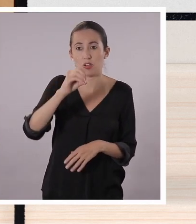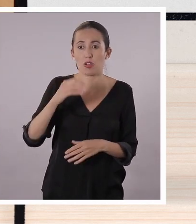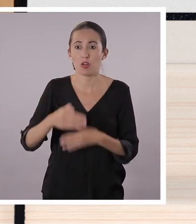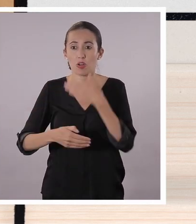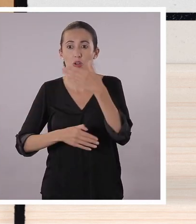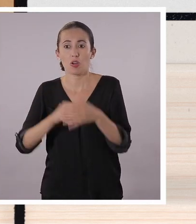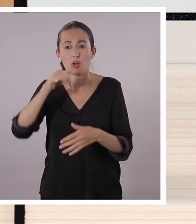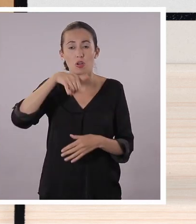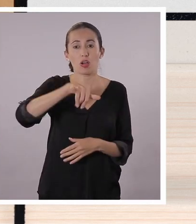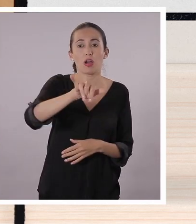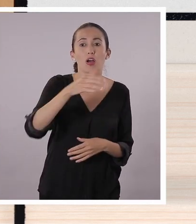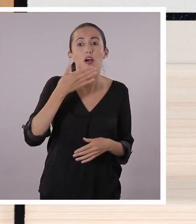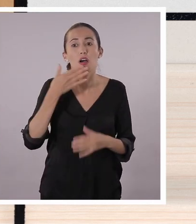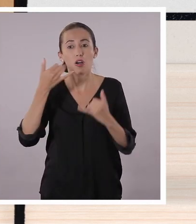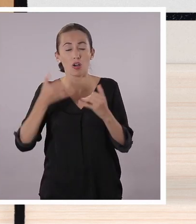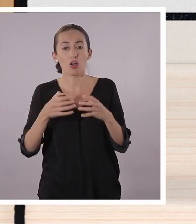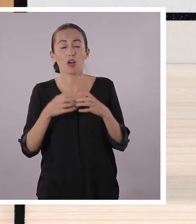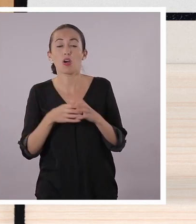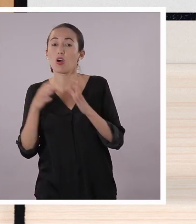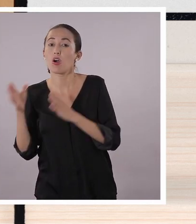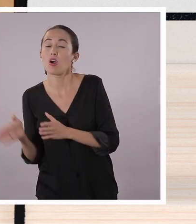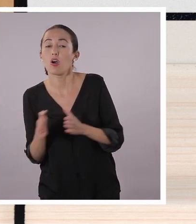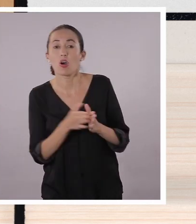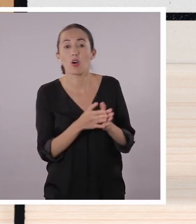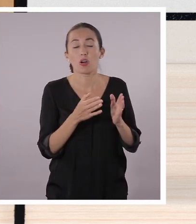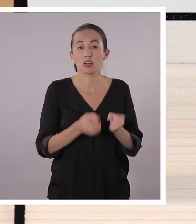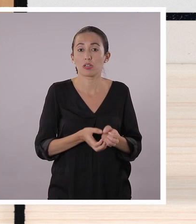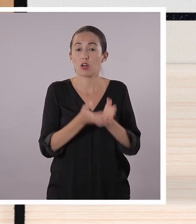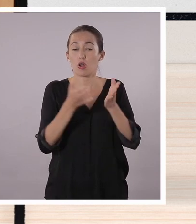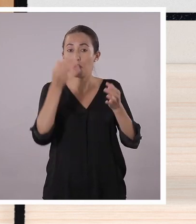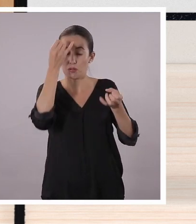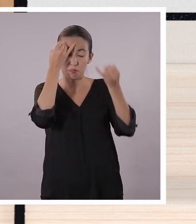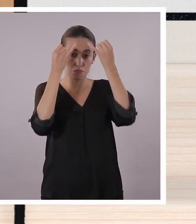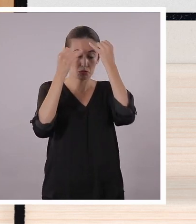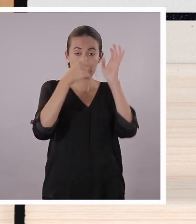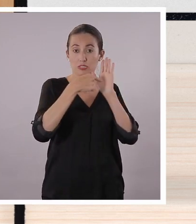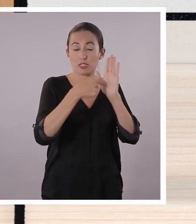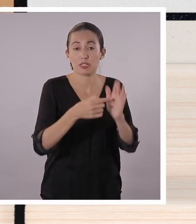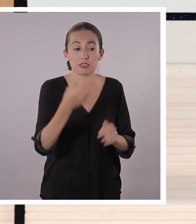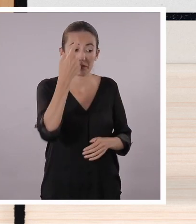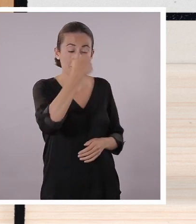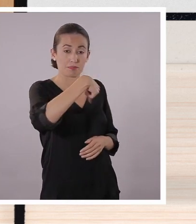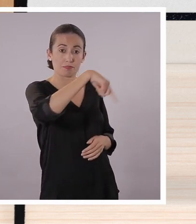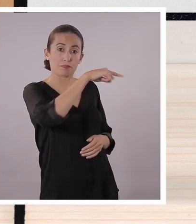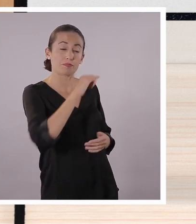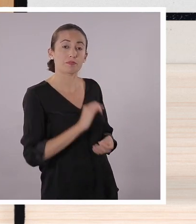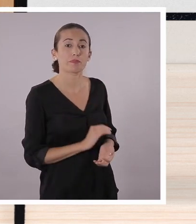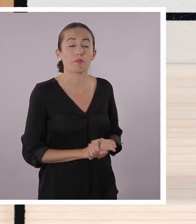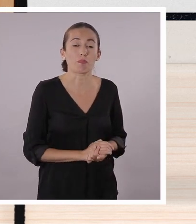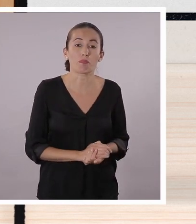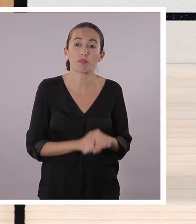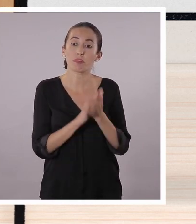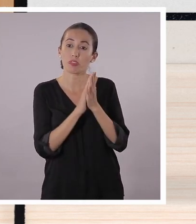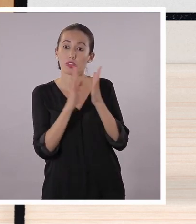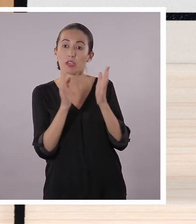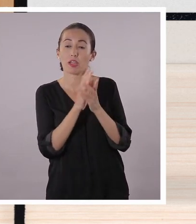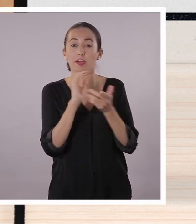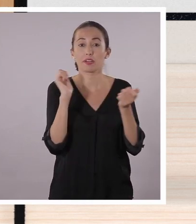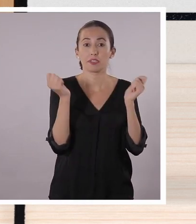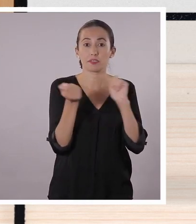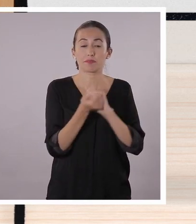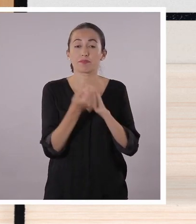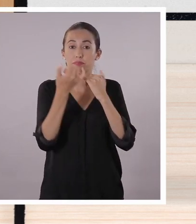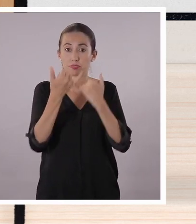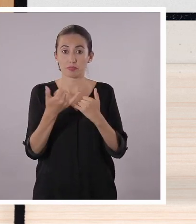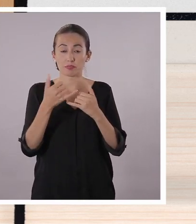desposeída de la educación. No podían entender muchas de las ideas que se plasmaban en este periódico. Sin embargo, las cosas han cambiado.